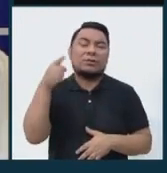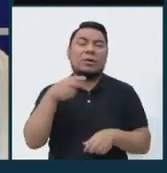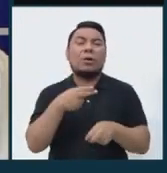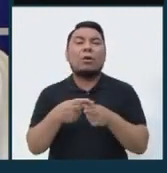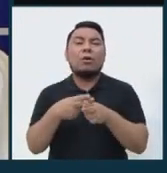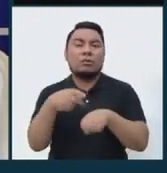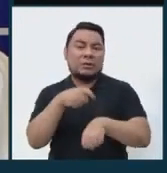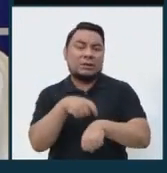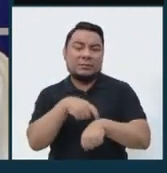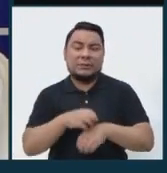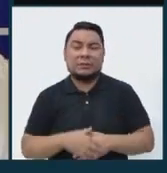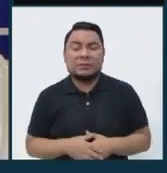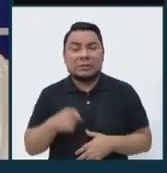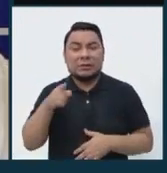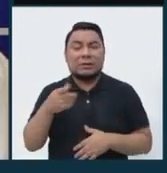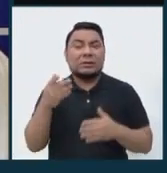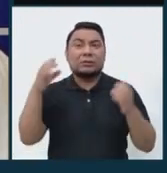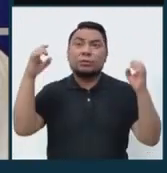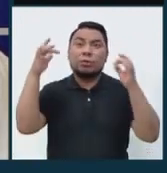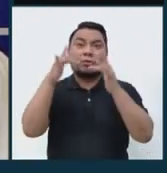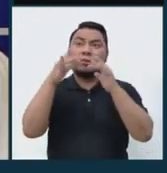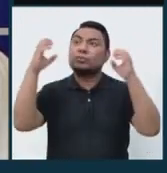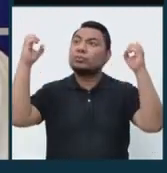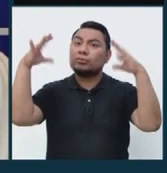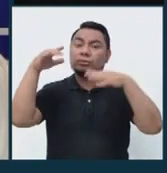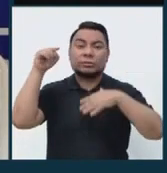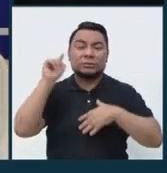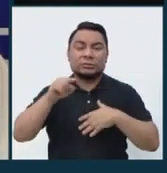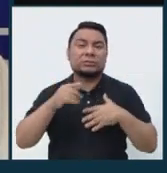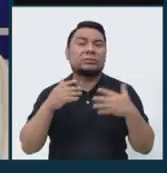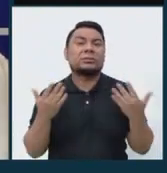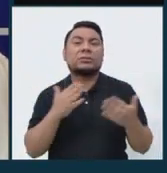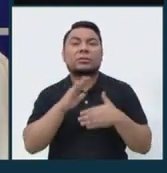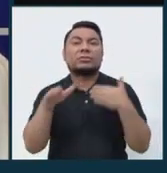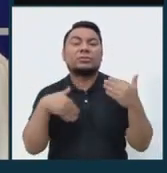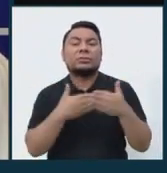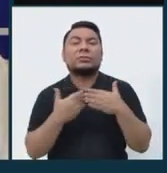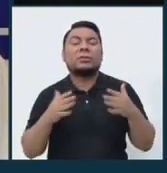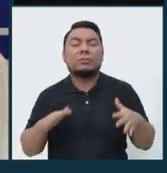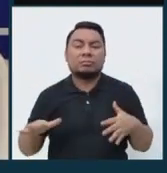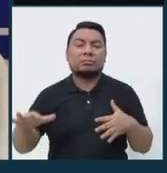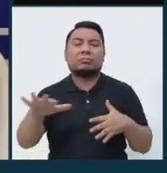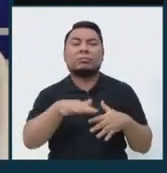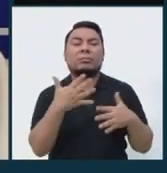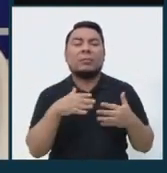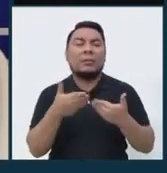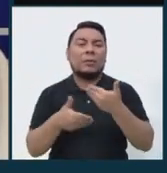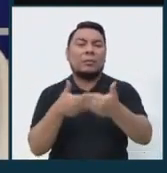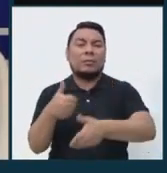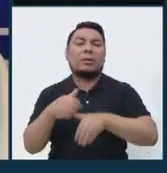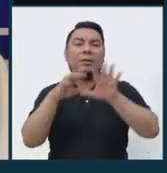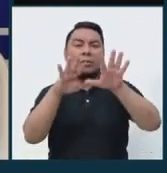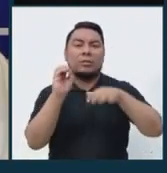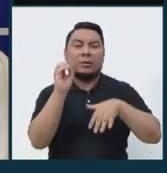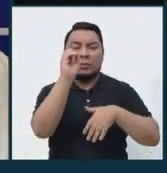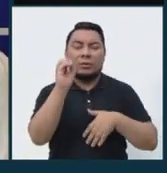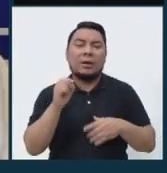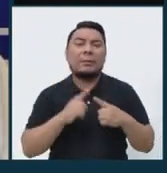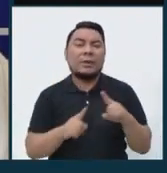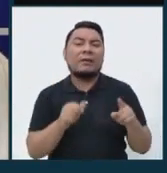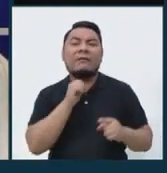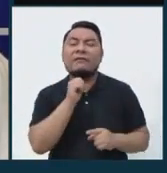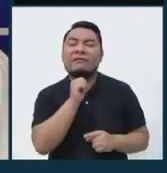plazo. El servicio de electricidad ya prácticamente se ha cubierto en la parte rural ya un 90%, pero aún